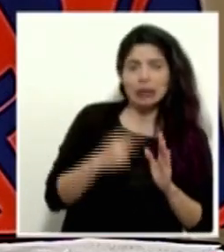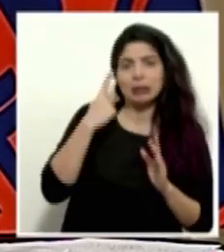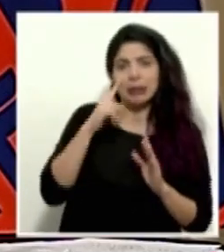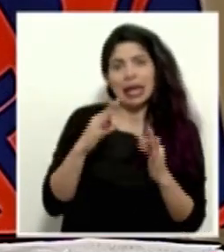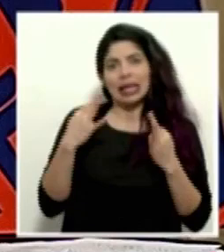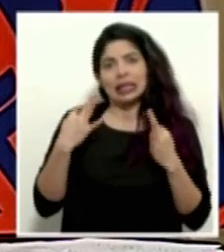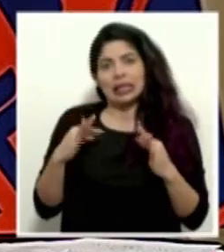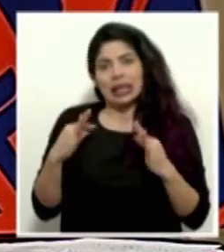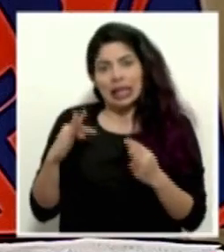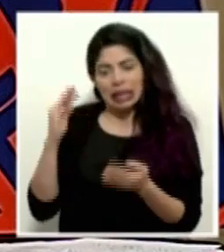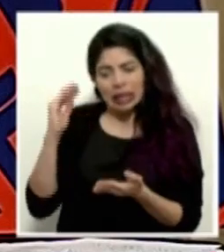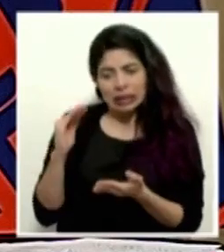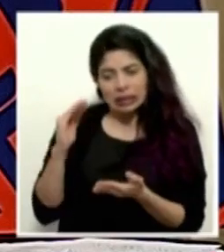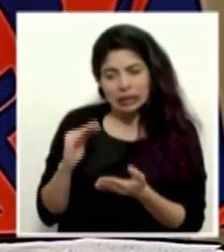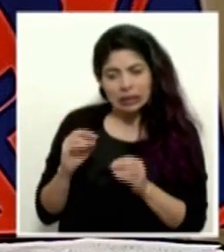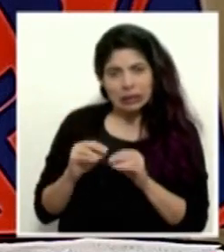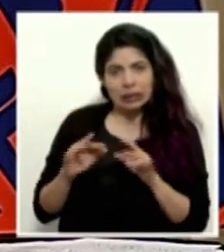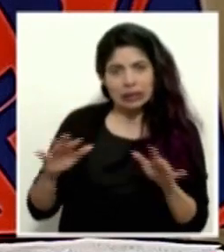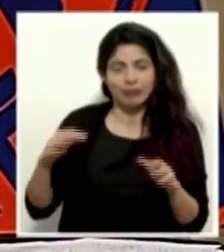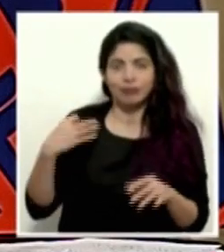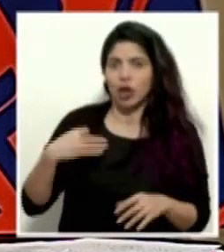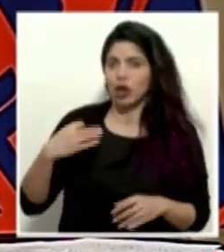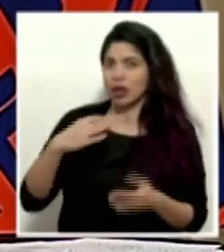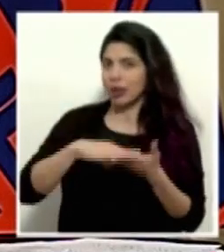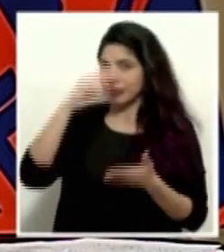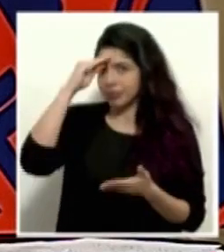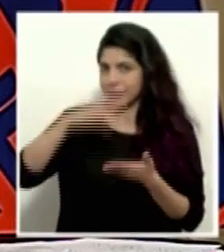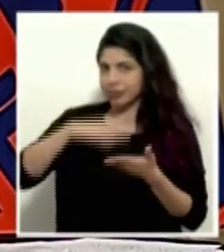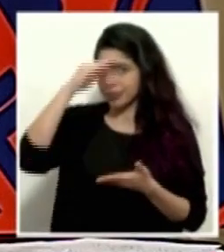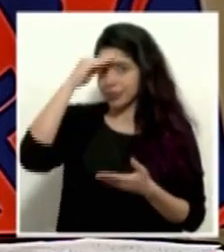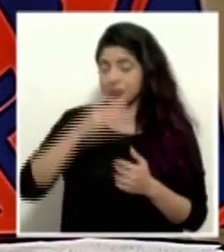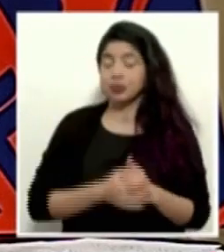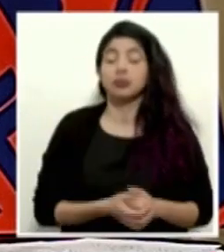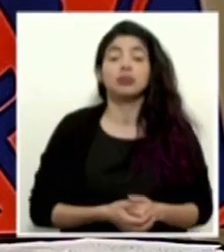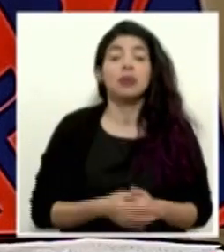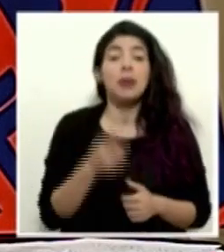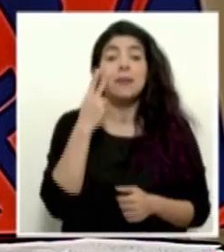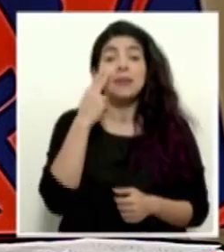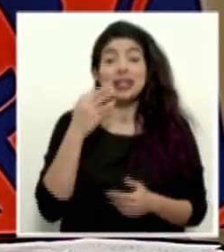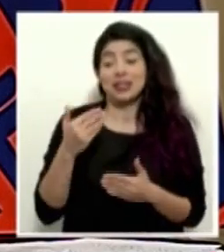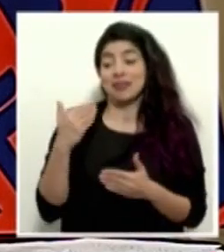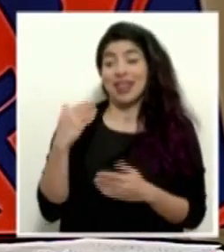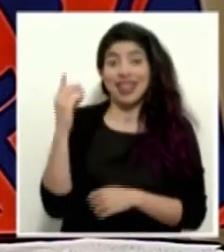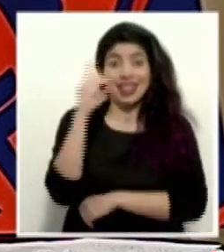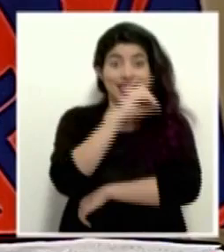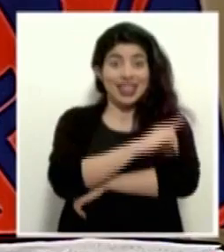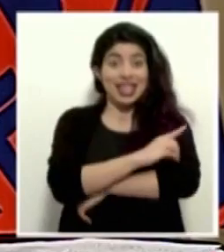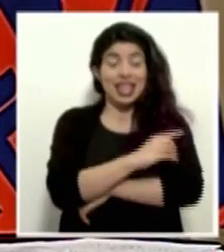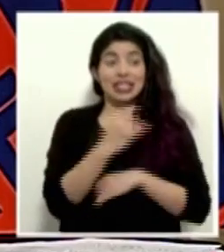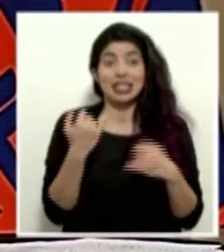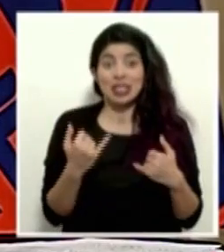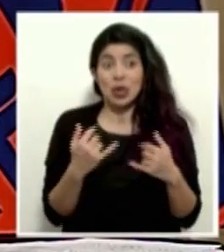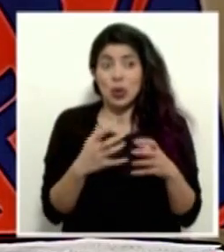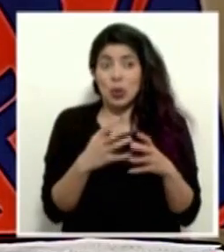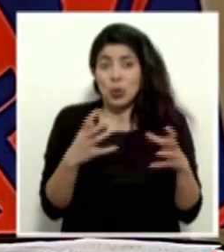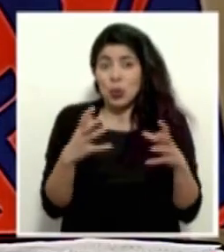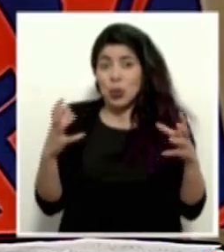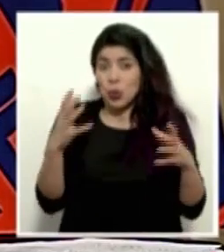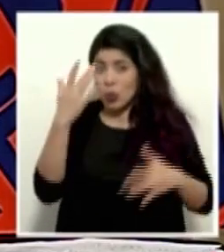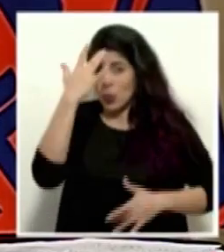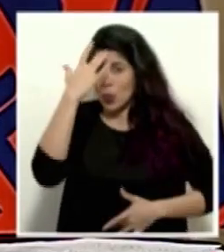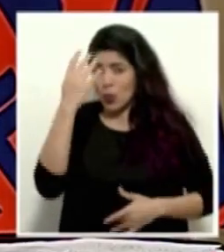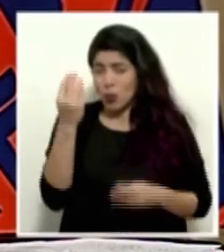tratar de mitigar su propagación. Lo que hemos visto en los últimos días con un incremento importante de casos